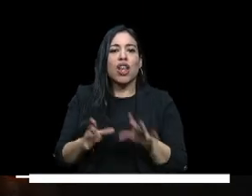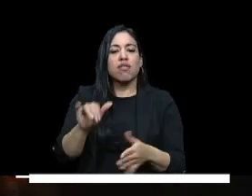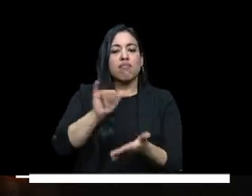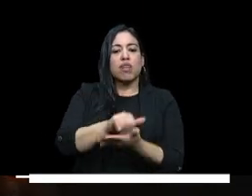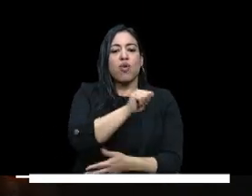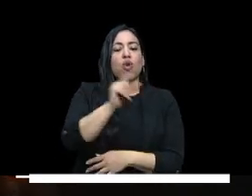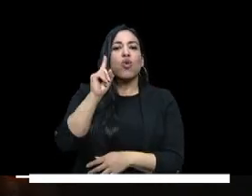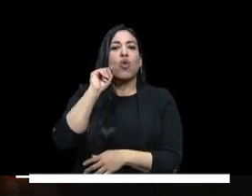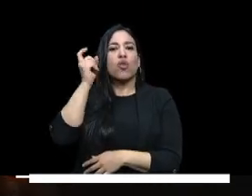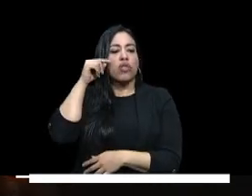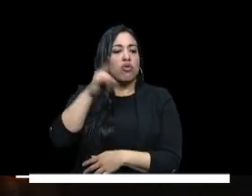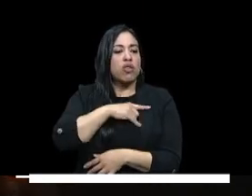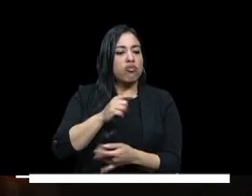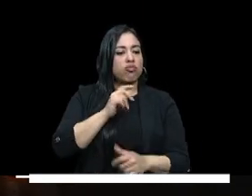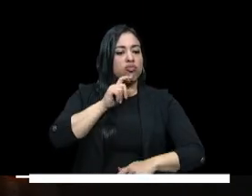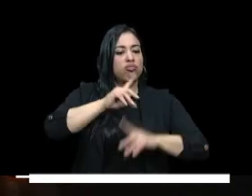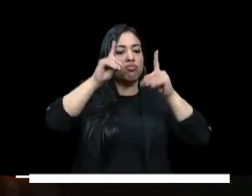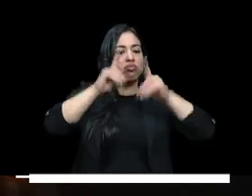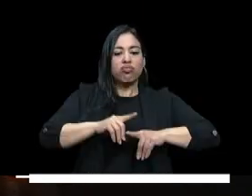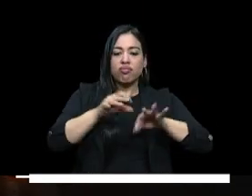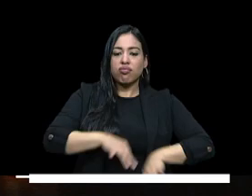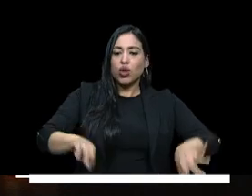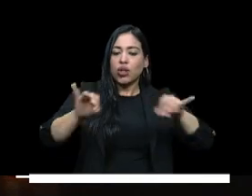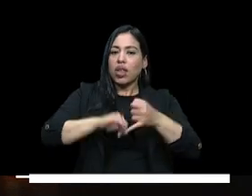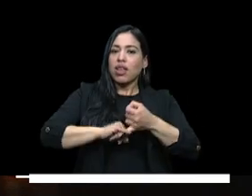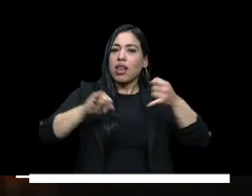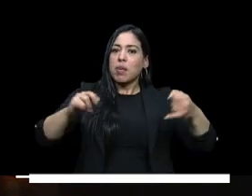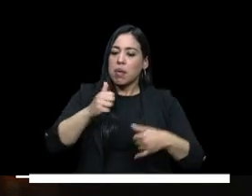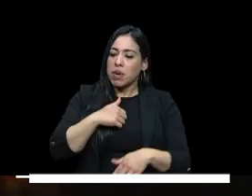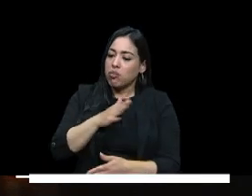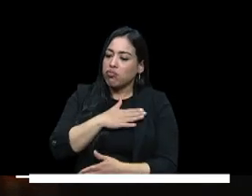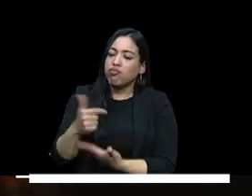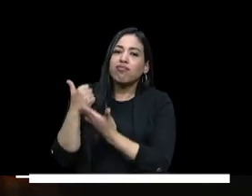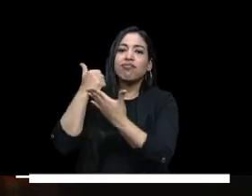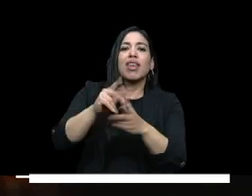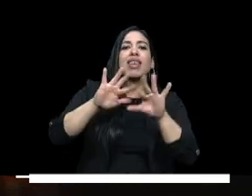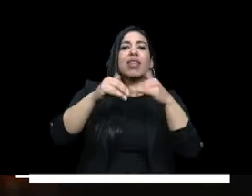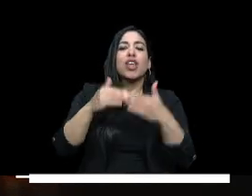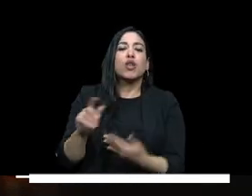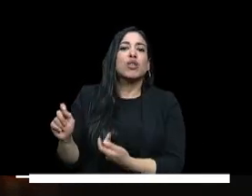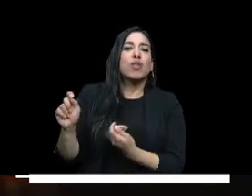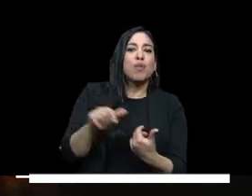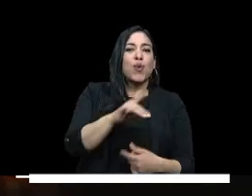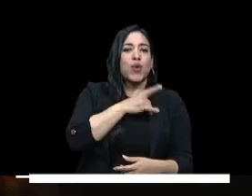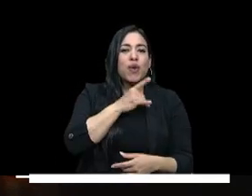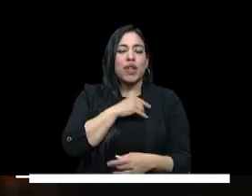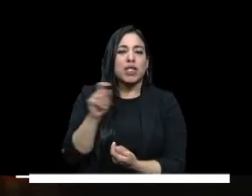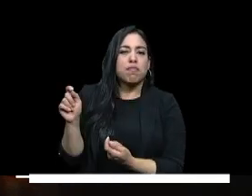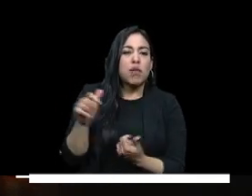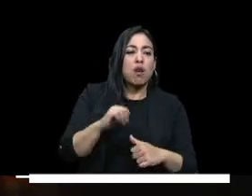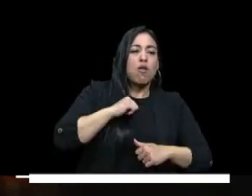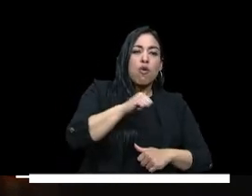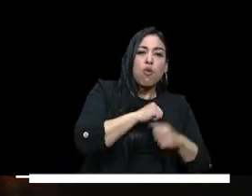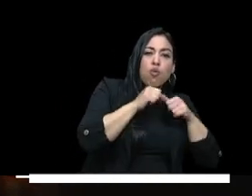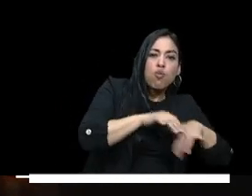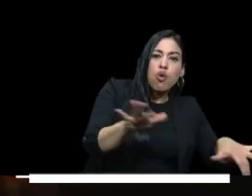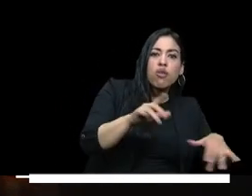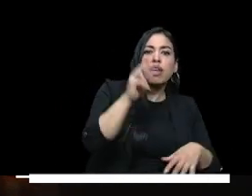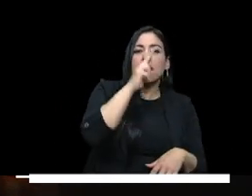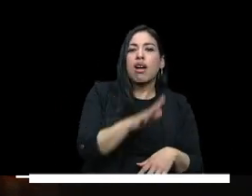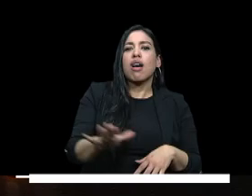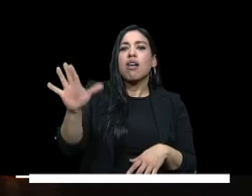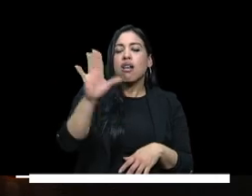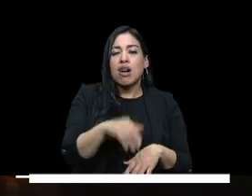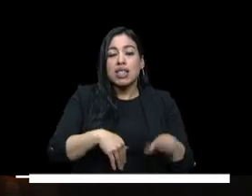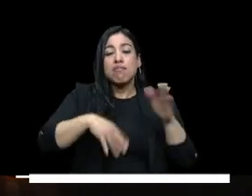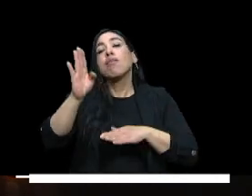autonomía y el gobierno universitario a garantizar la financiación de las instituciones de educación superior públicas del país y